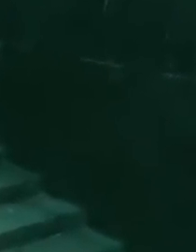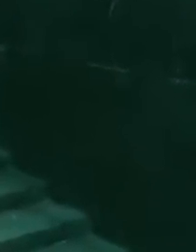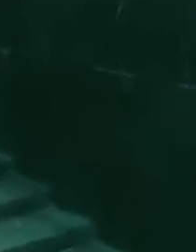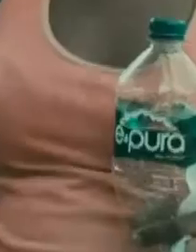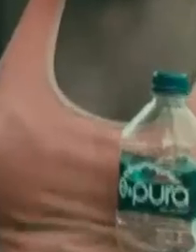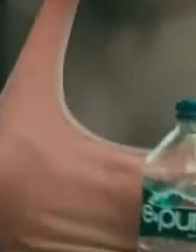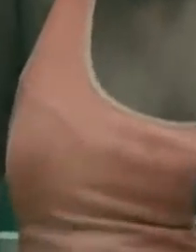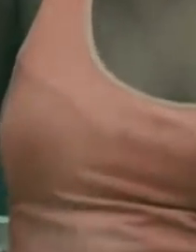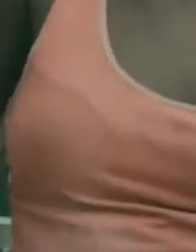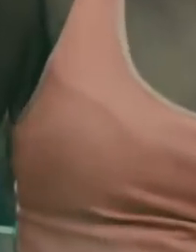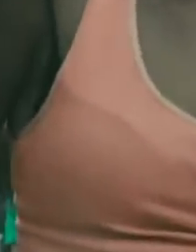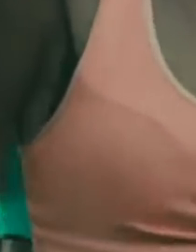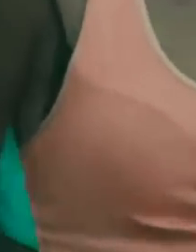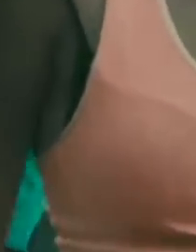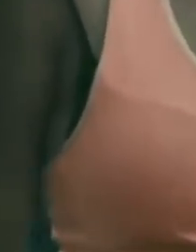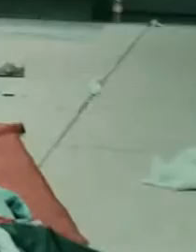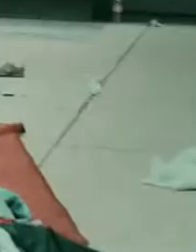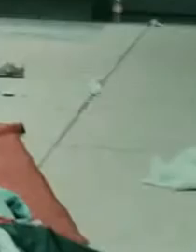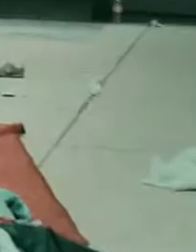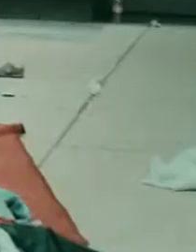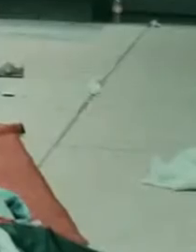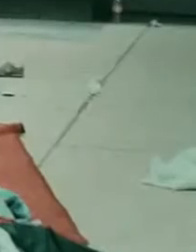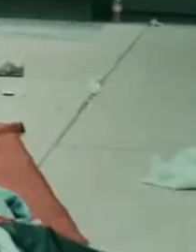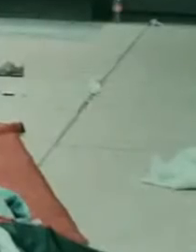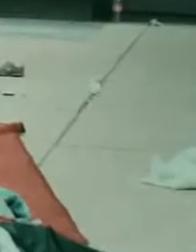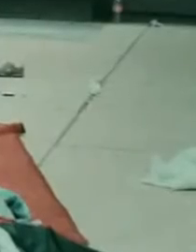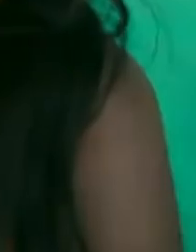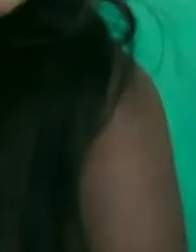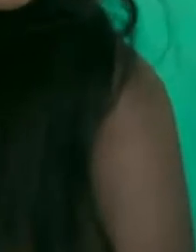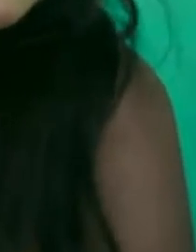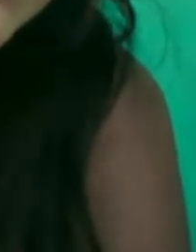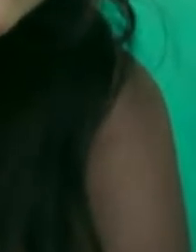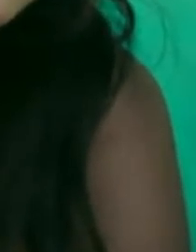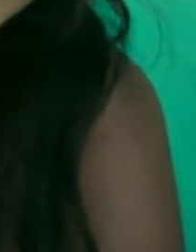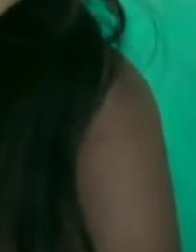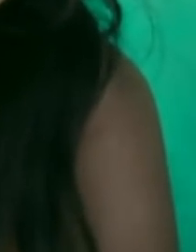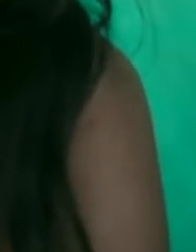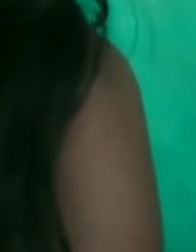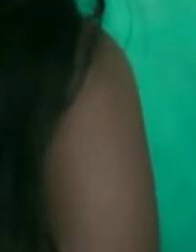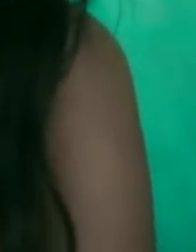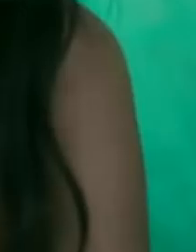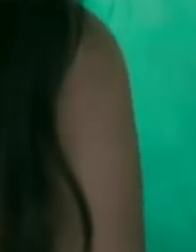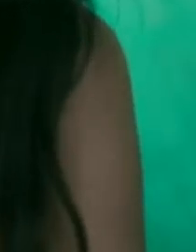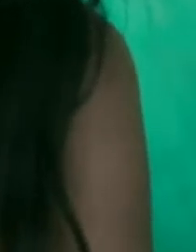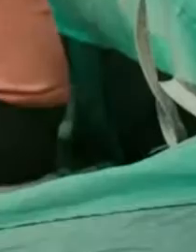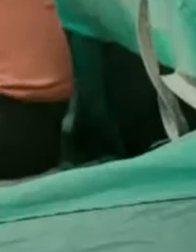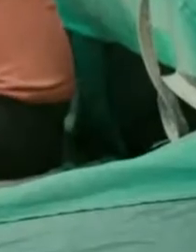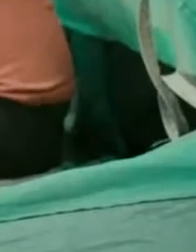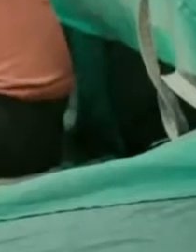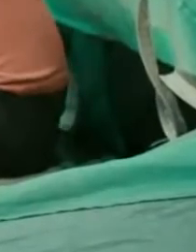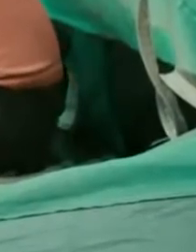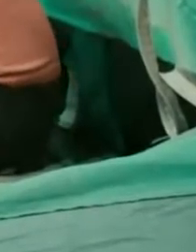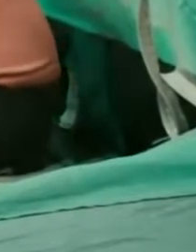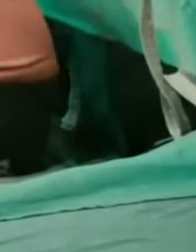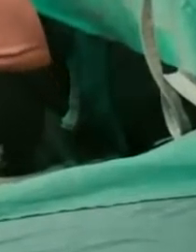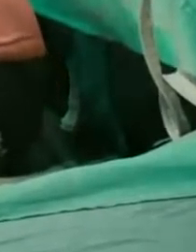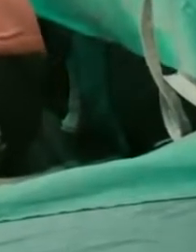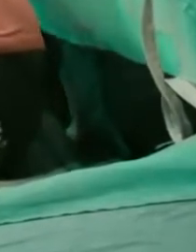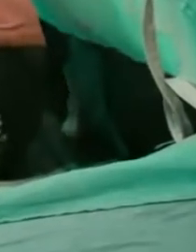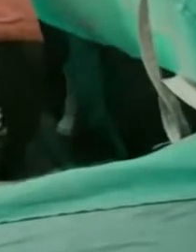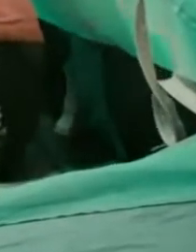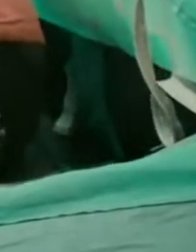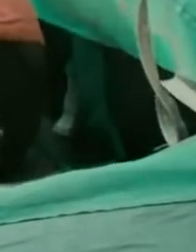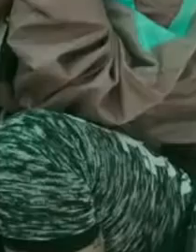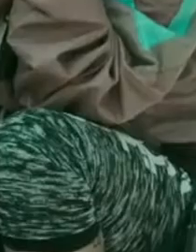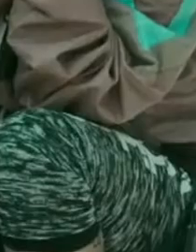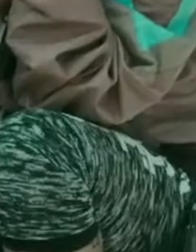A veces me quiero morir. Me quiero morir. Creo en Dios, sí. Mucho. Le pido por todos los de